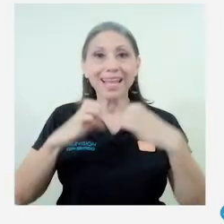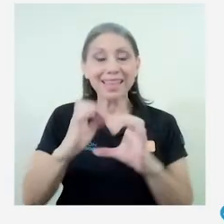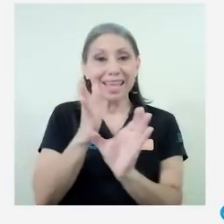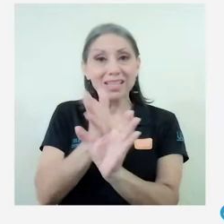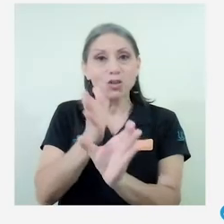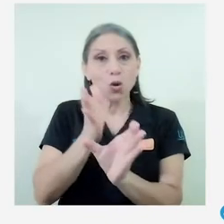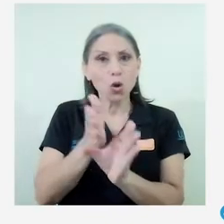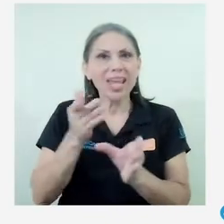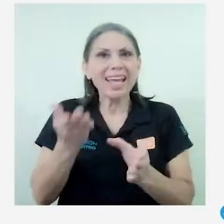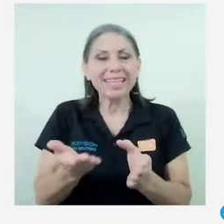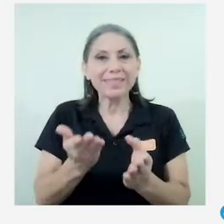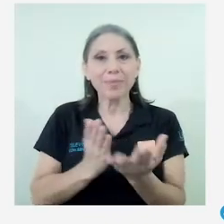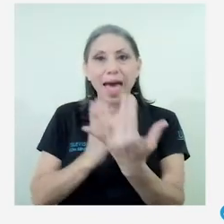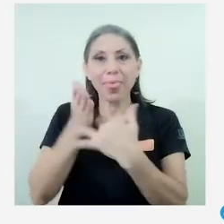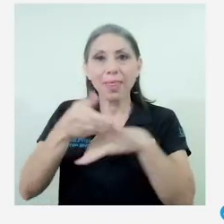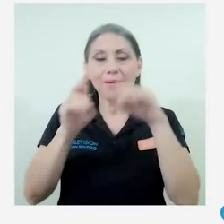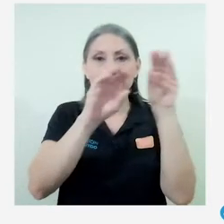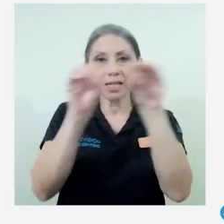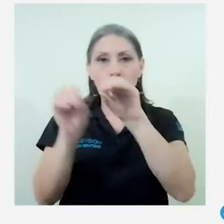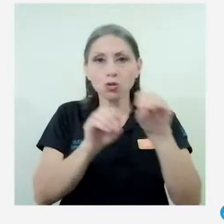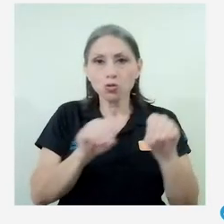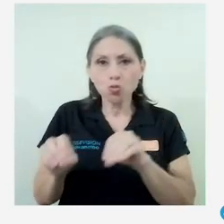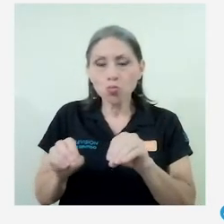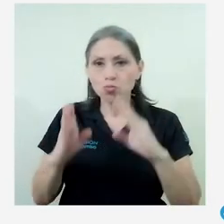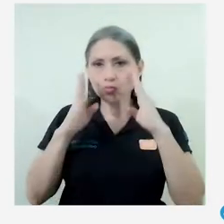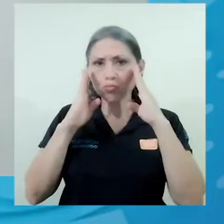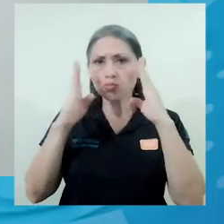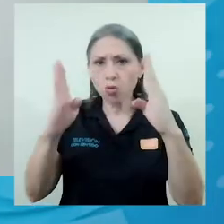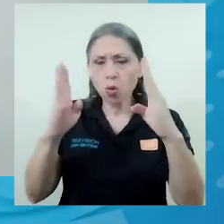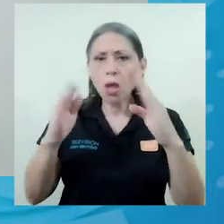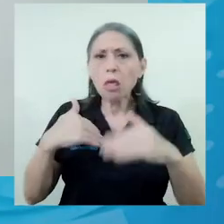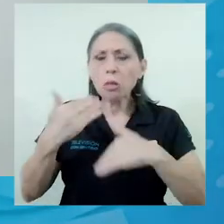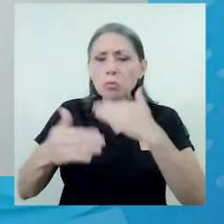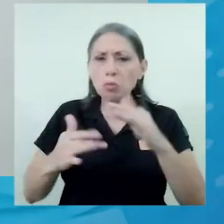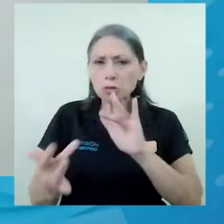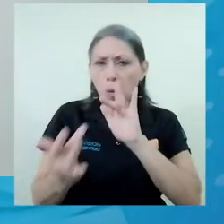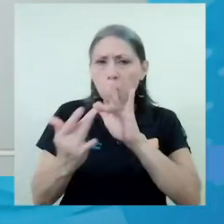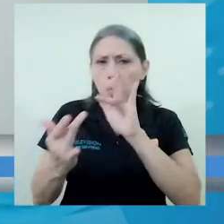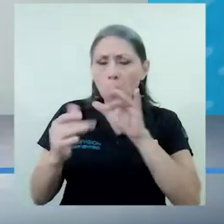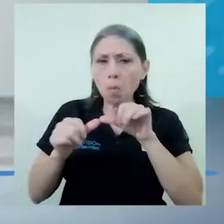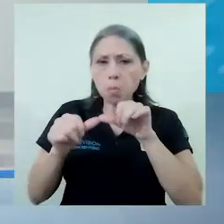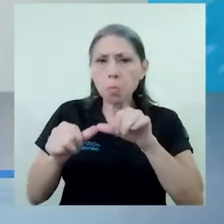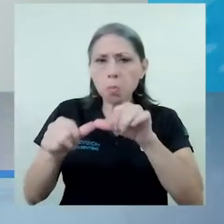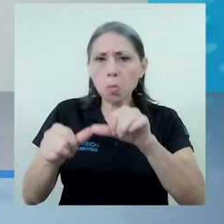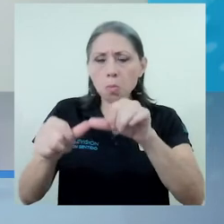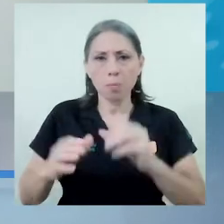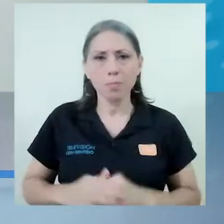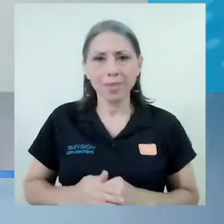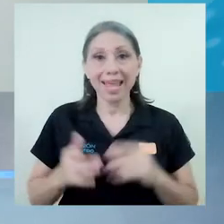esta herramienta a través de Zoom y se les hace un seguimiento. En el caso de psicología,